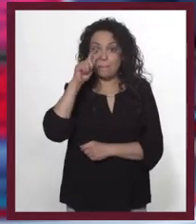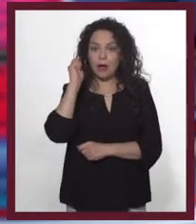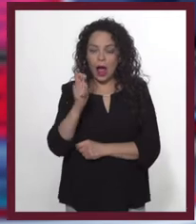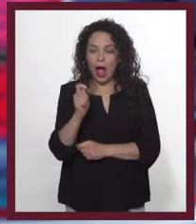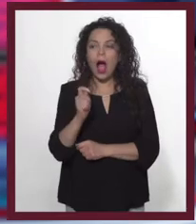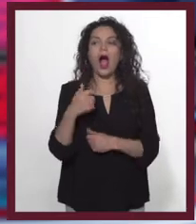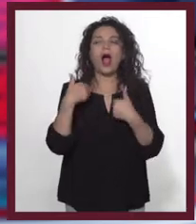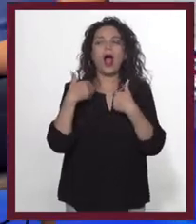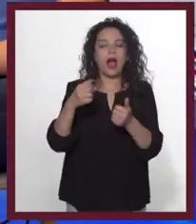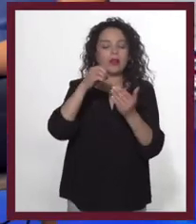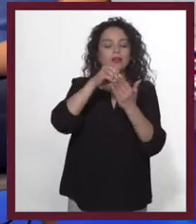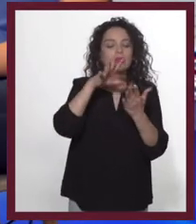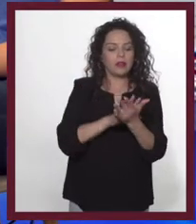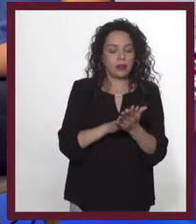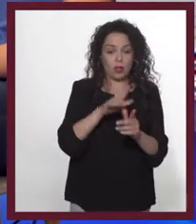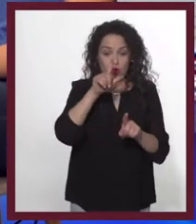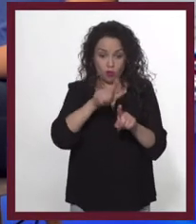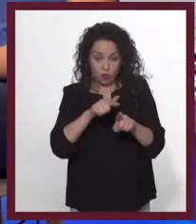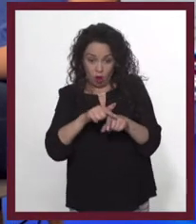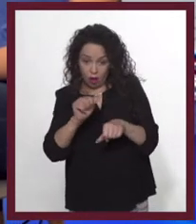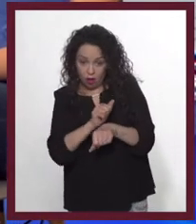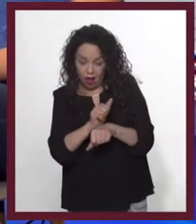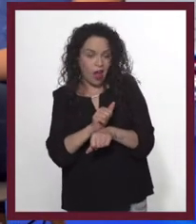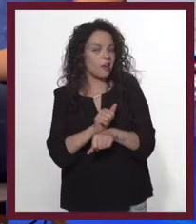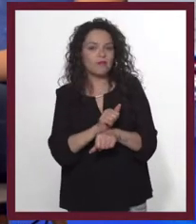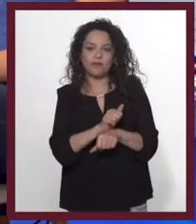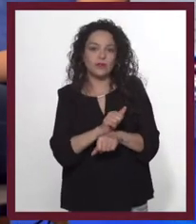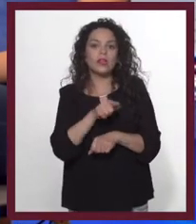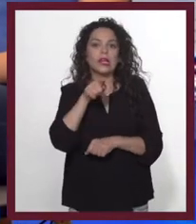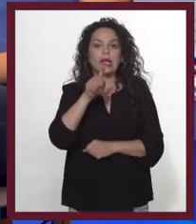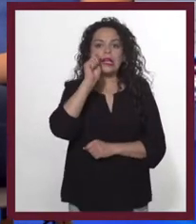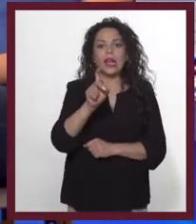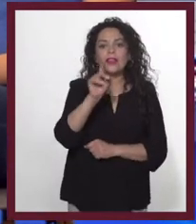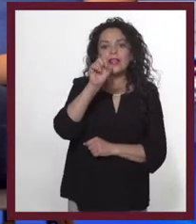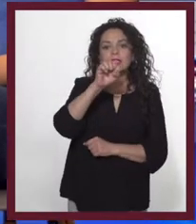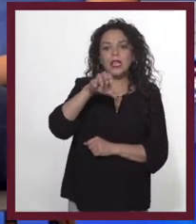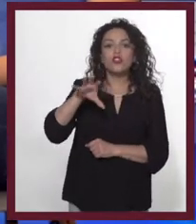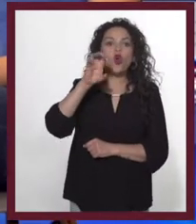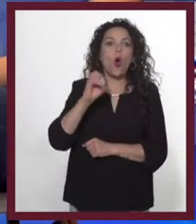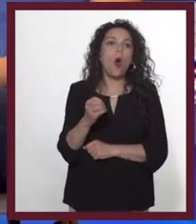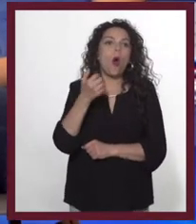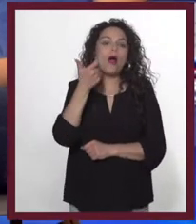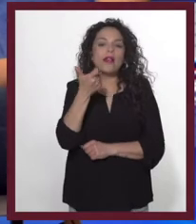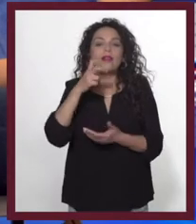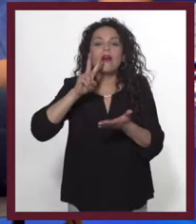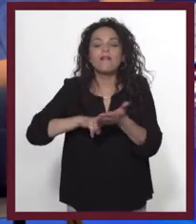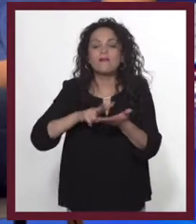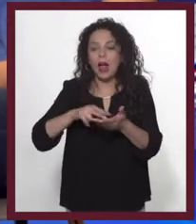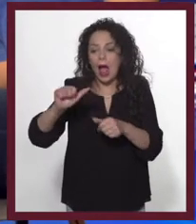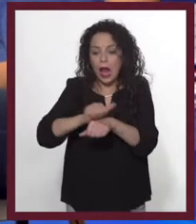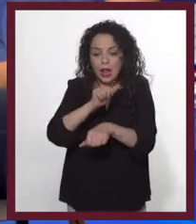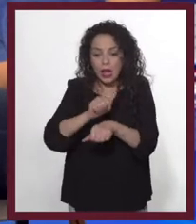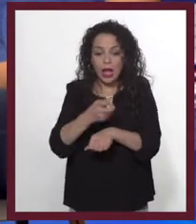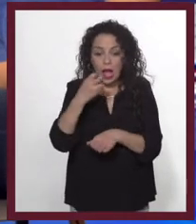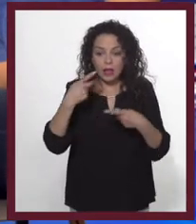a la conclusión de que, más que el color, la capacidad, el diseño o el precio de la camioneta, a su público